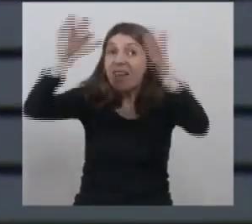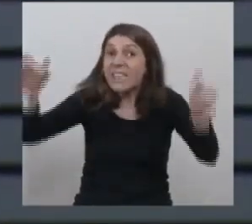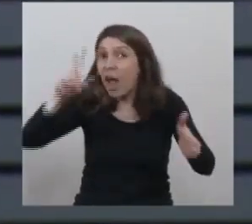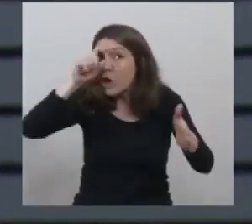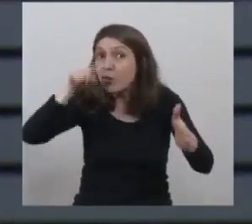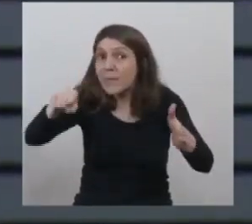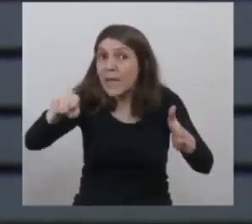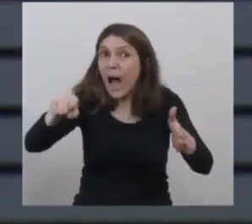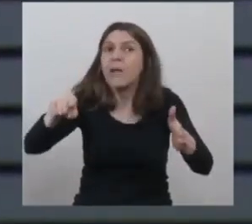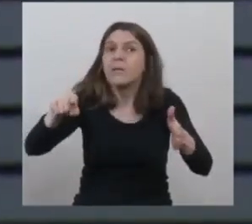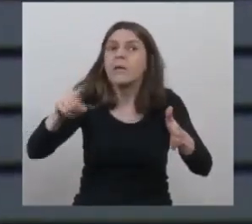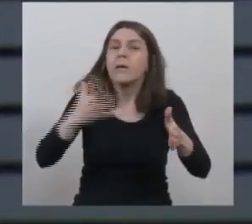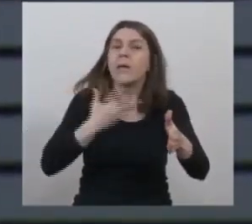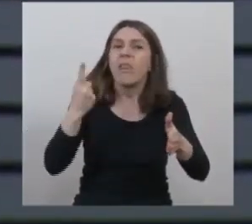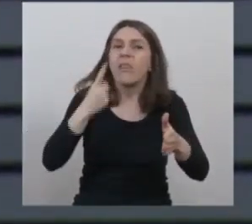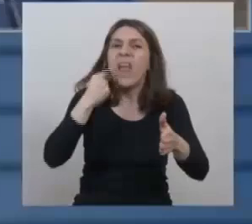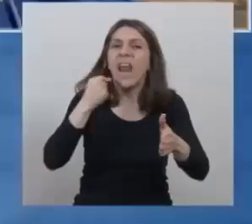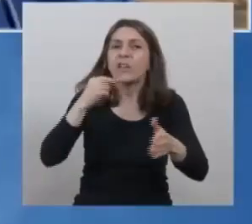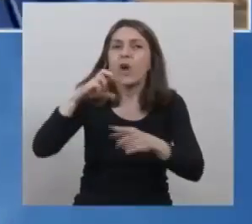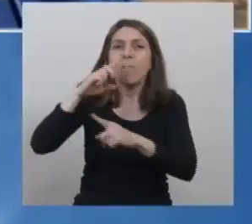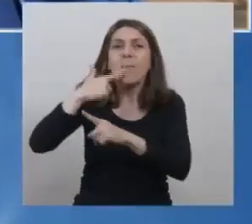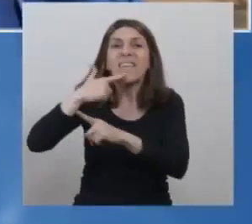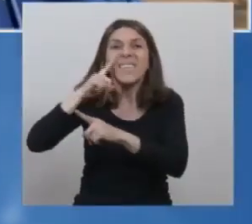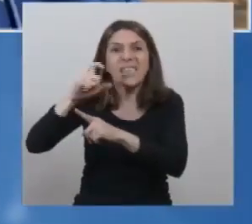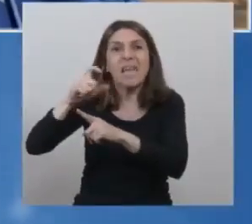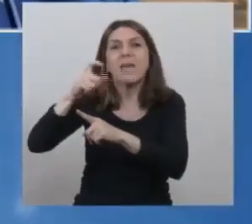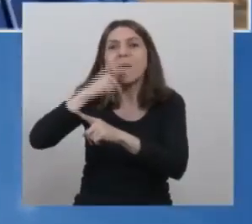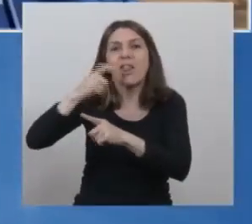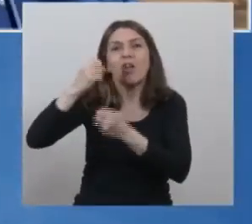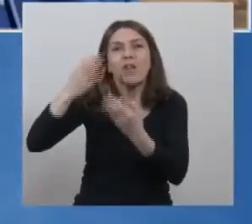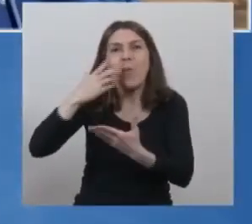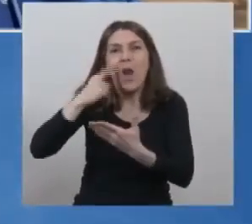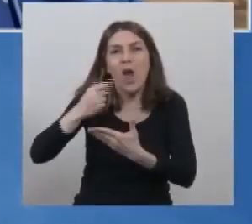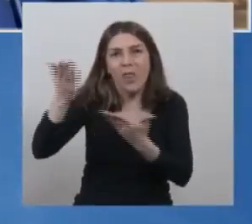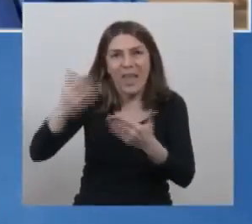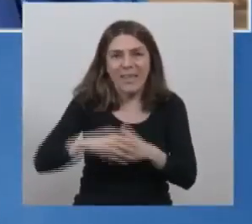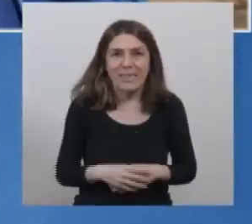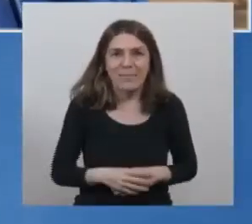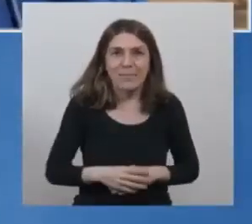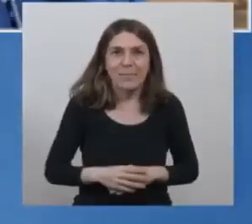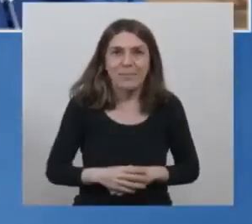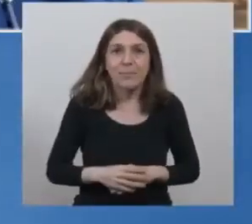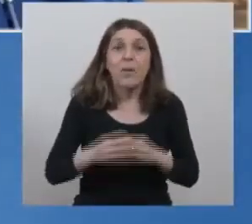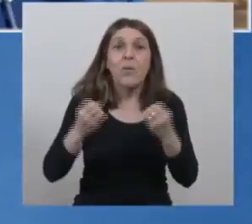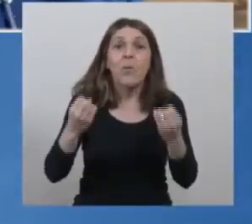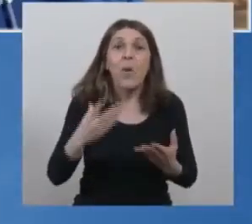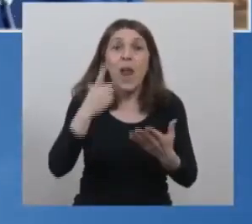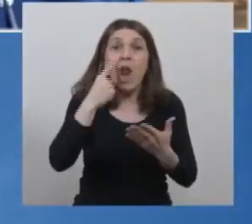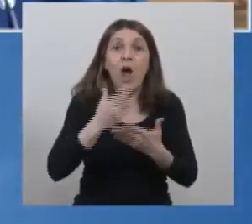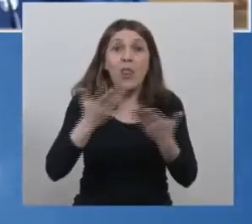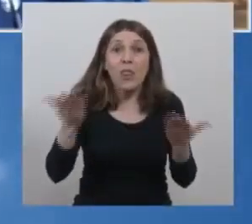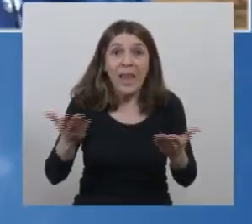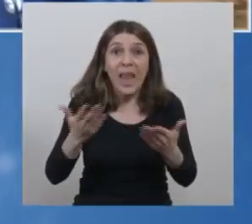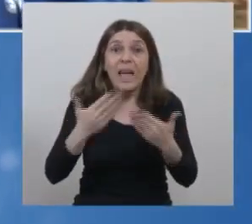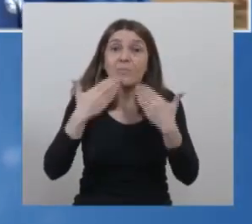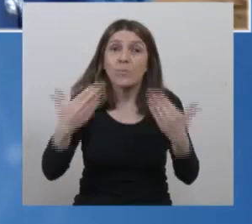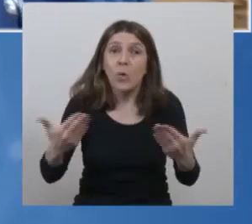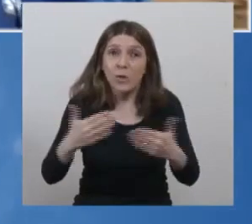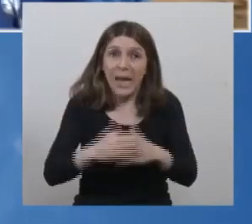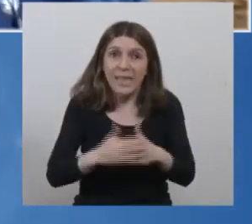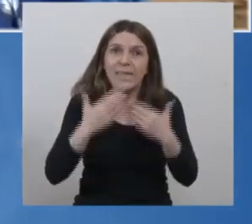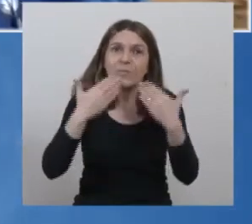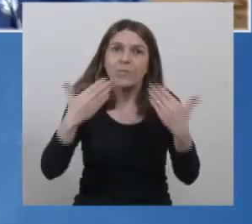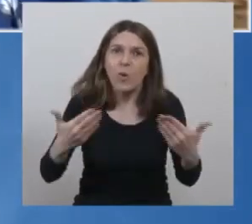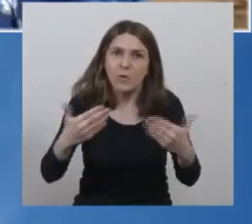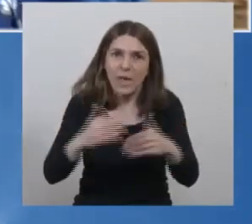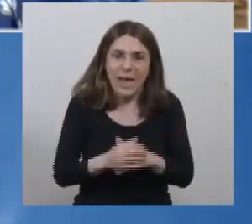Daniel Pizzi, allí en la provincia de Mendoza. Muy buenos días. Buenos días. Muchas gracias. Muchas